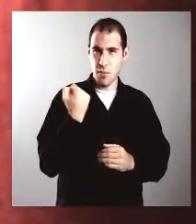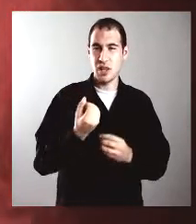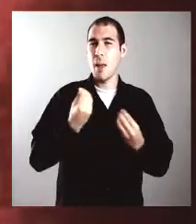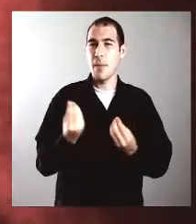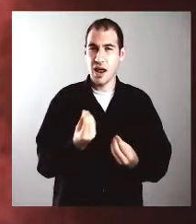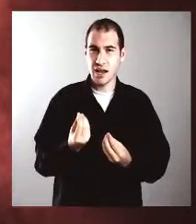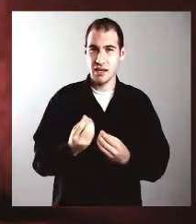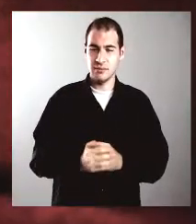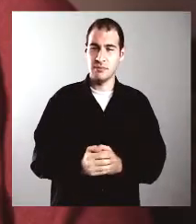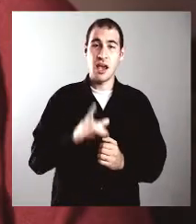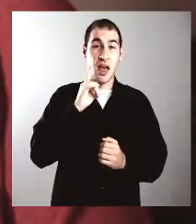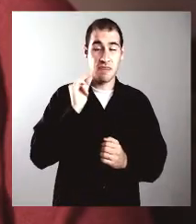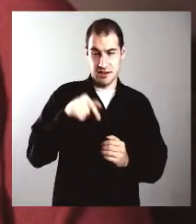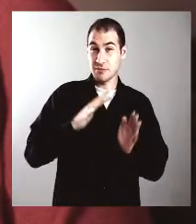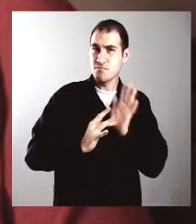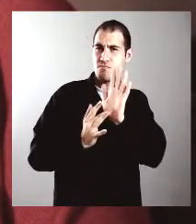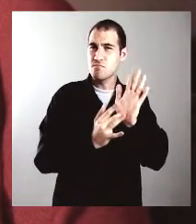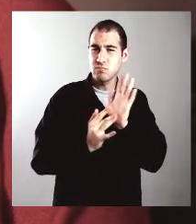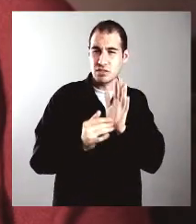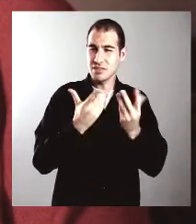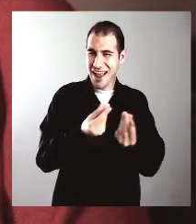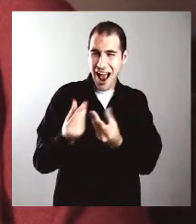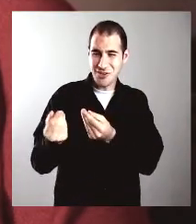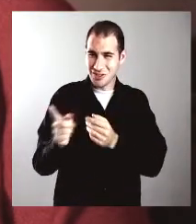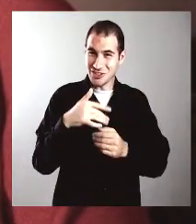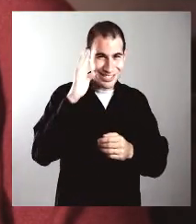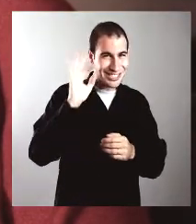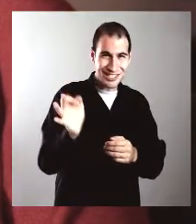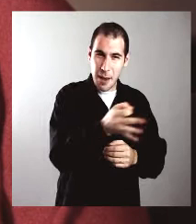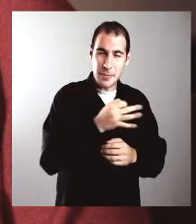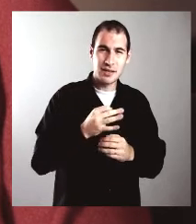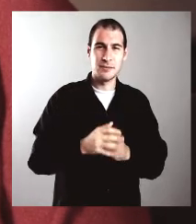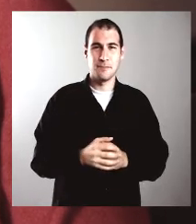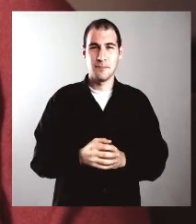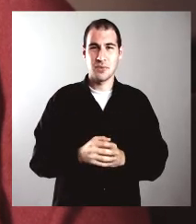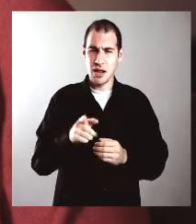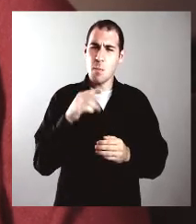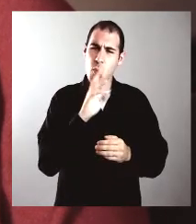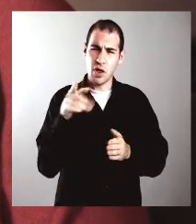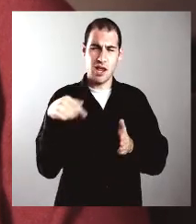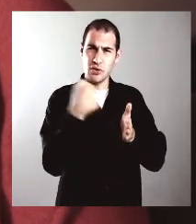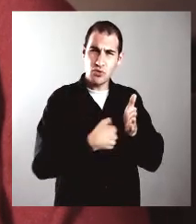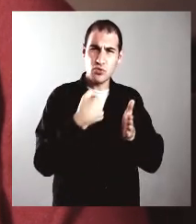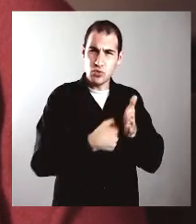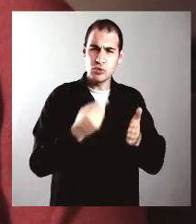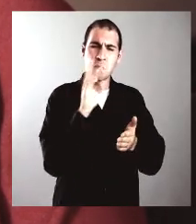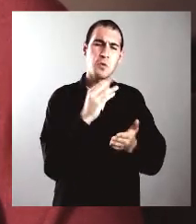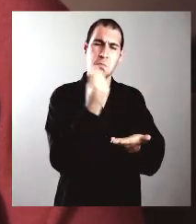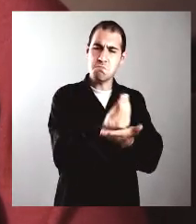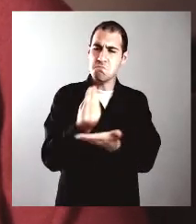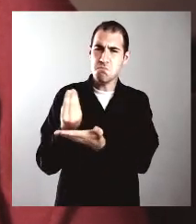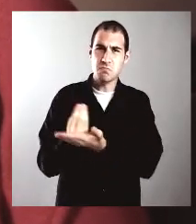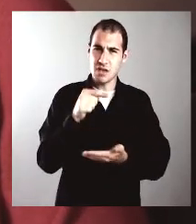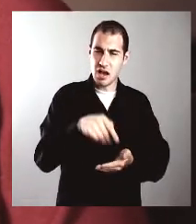en tanto pone en evidencia y contribuye a visibilizar, digamos de alguna manera, la lucha de las mujeres, la presencia de la